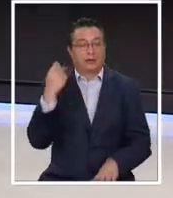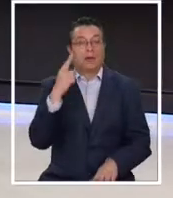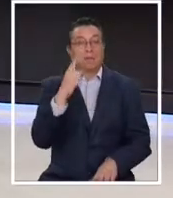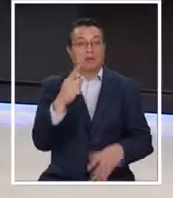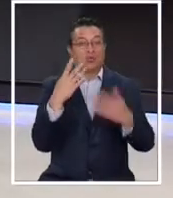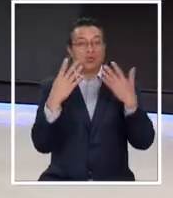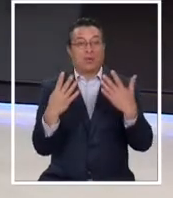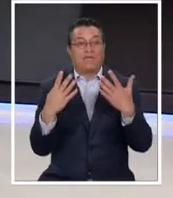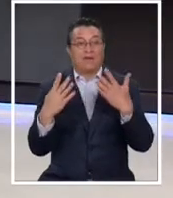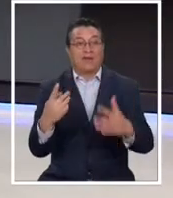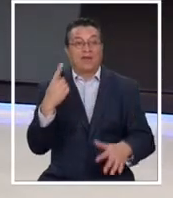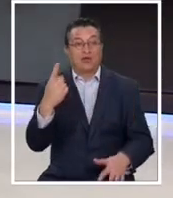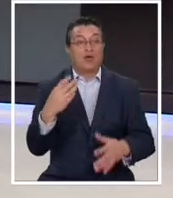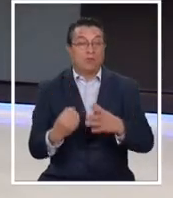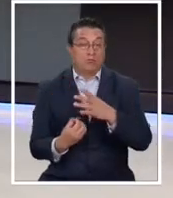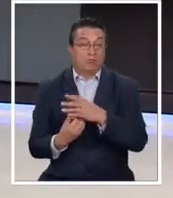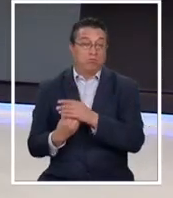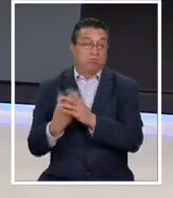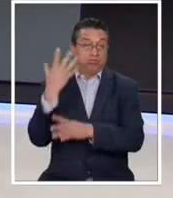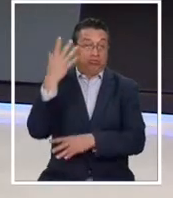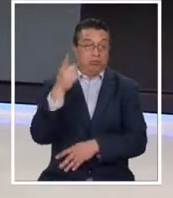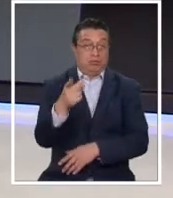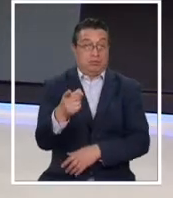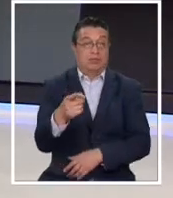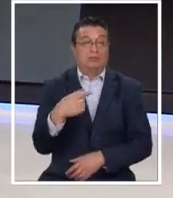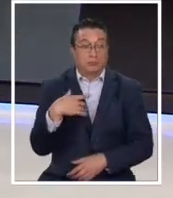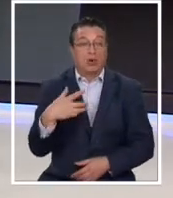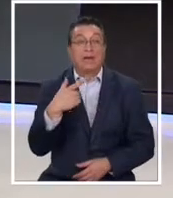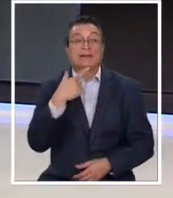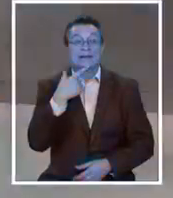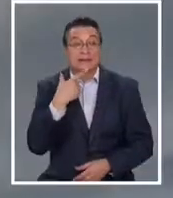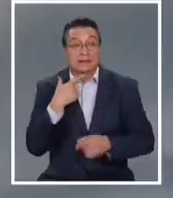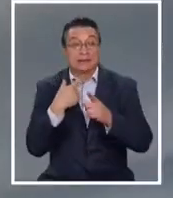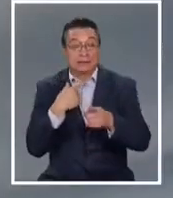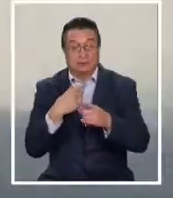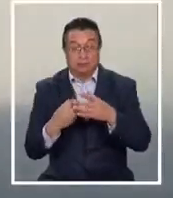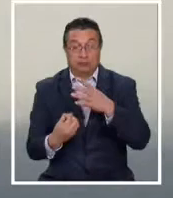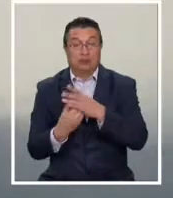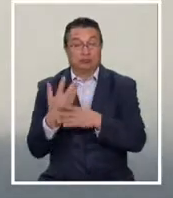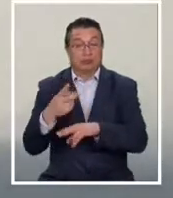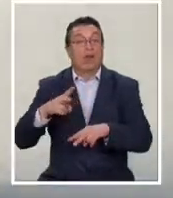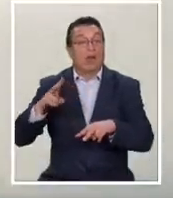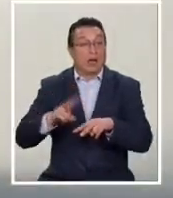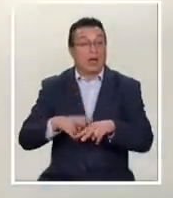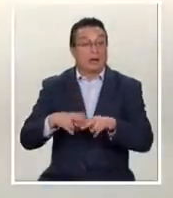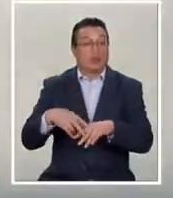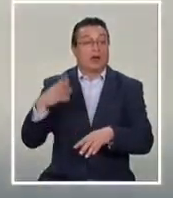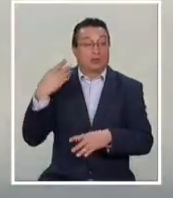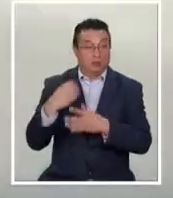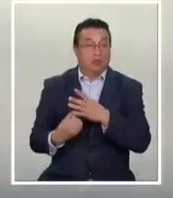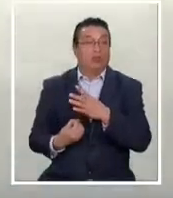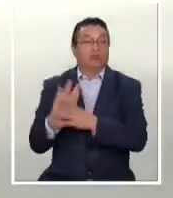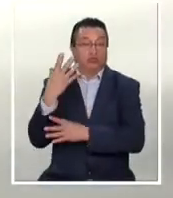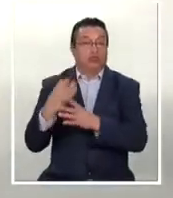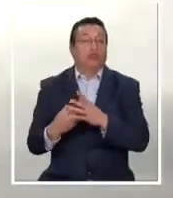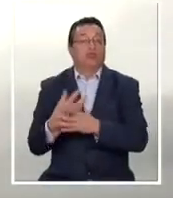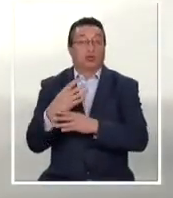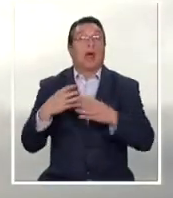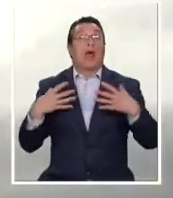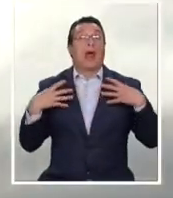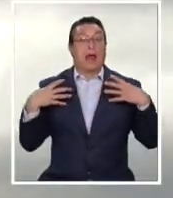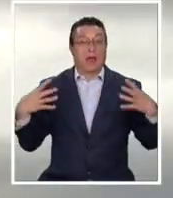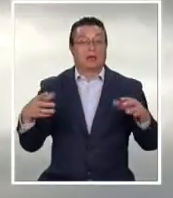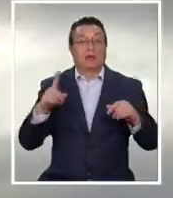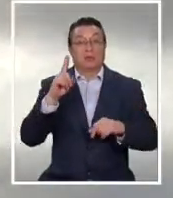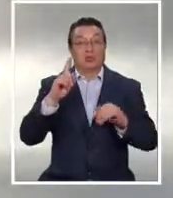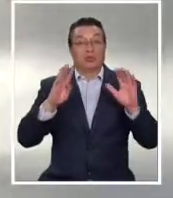año 91, ¿no? Cuando hizo erupción. Bueno, eso es muy interesante porque tiene en cuenta que este volcán tiene un pasado de erupciones muy, muy grandes, el